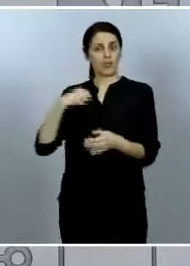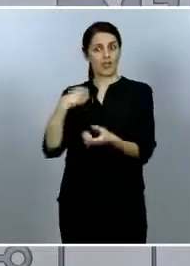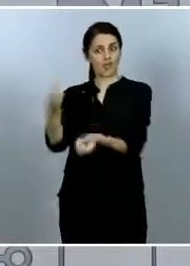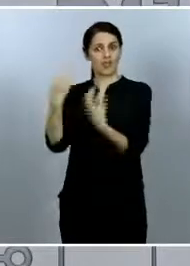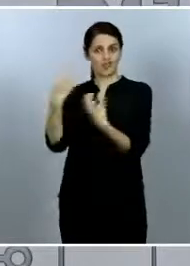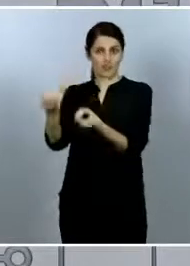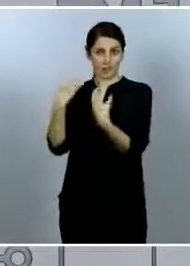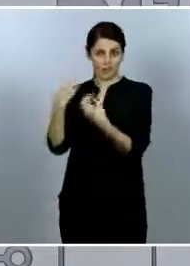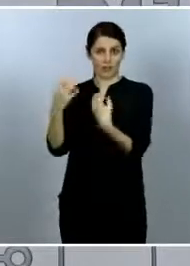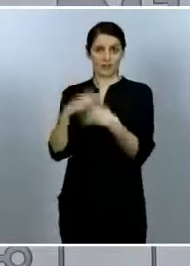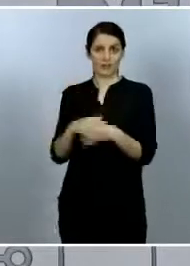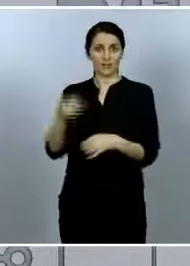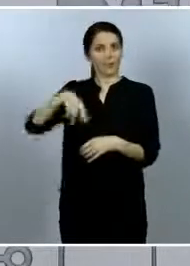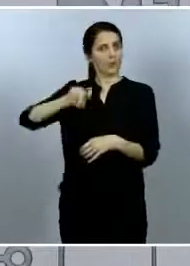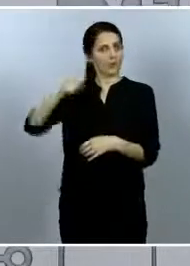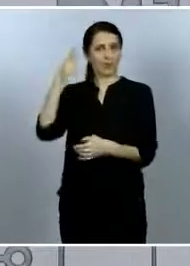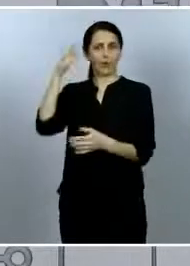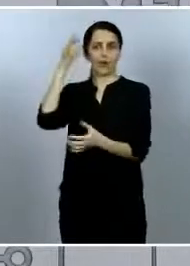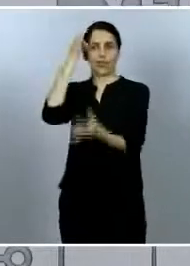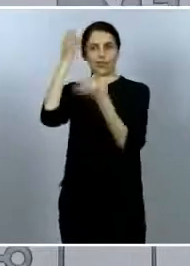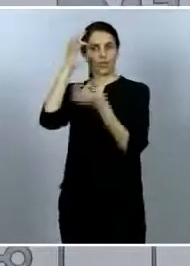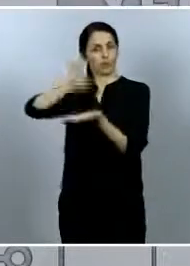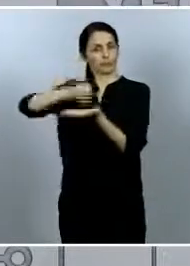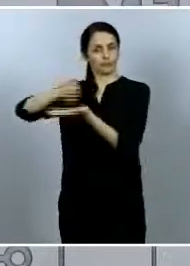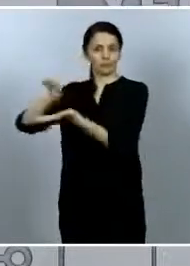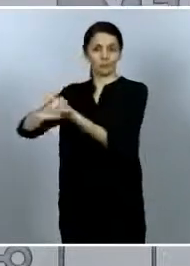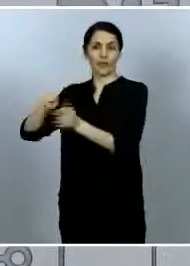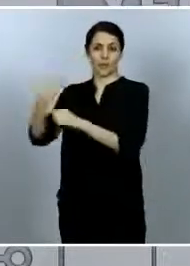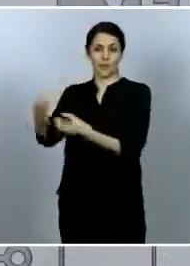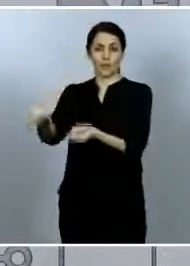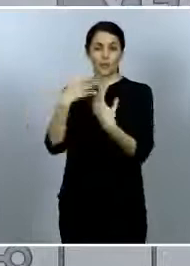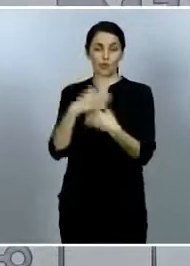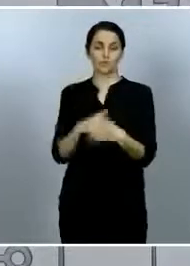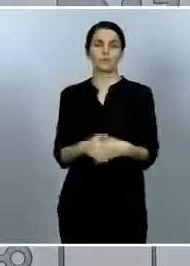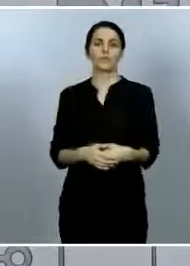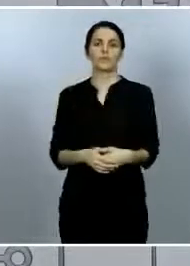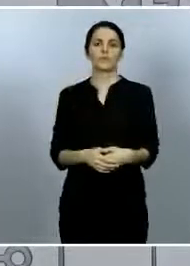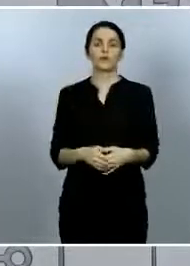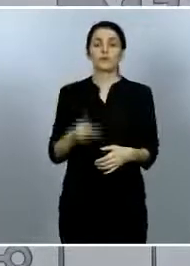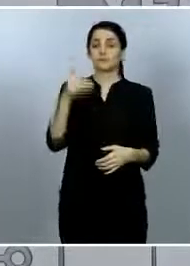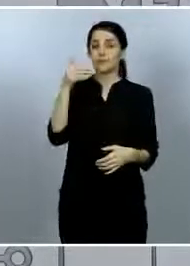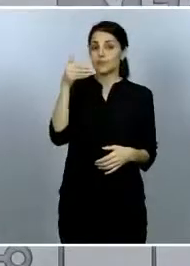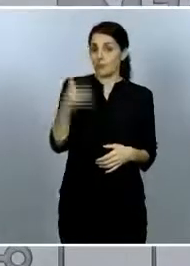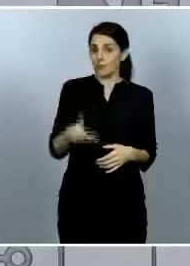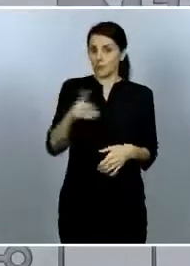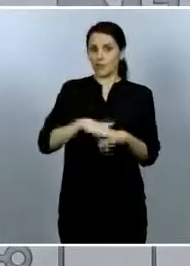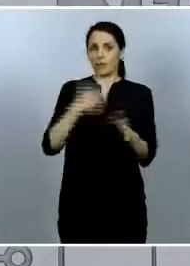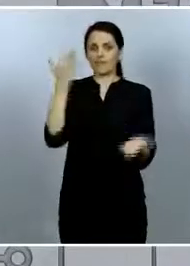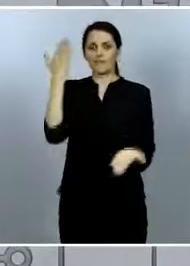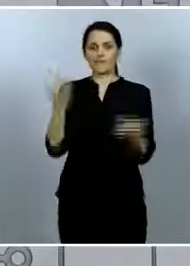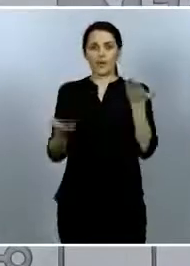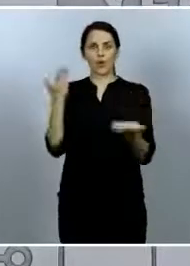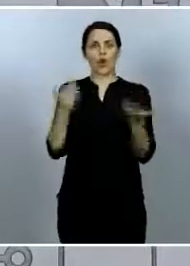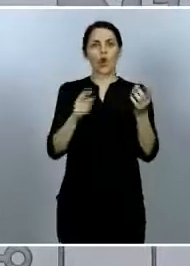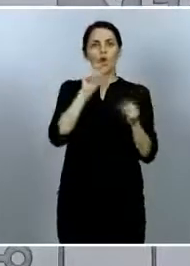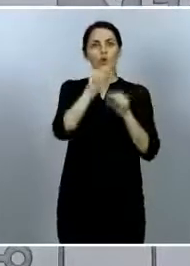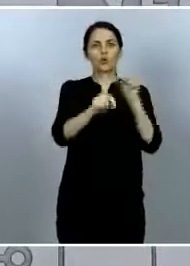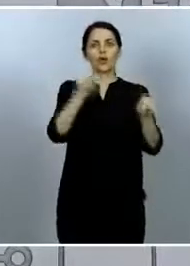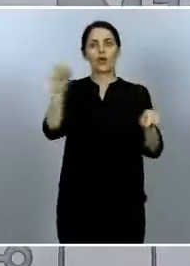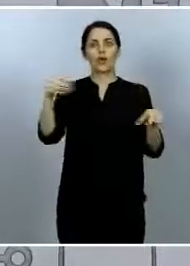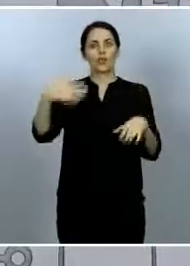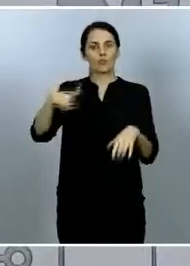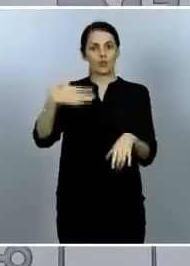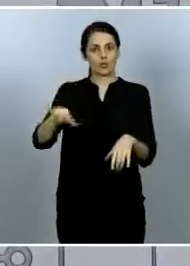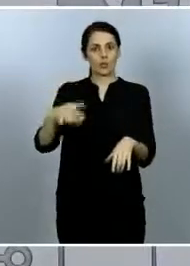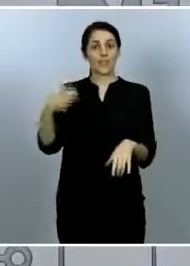lo más importante ahora mismo para poder valorar la posibilidad de contagio en un punto u otro es valorar en principio las